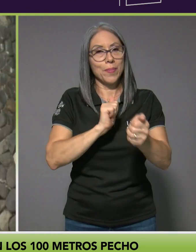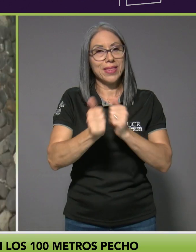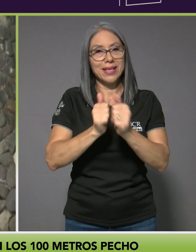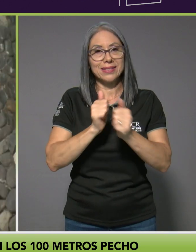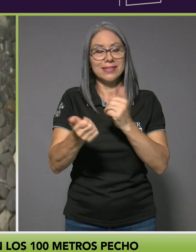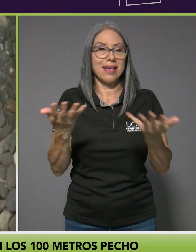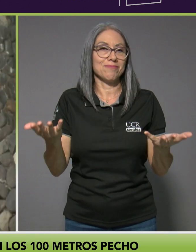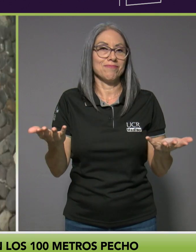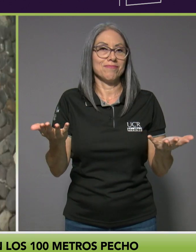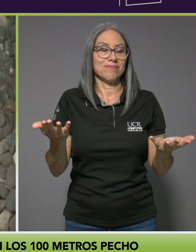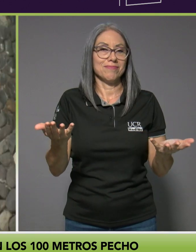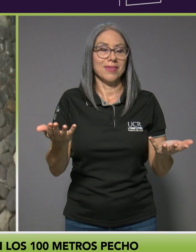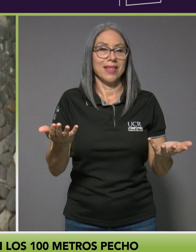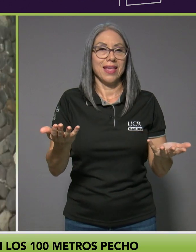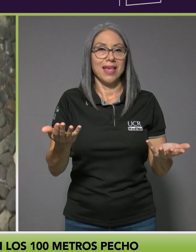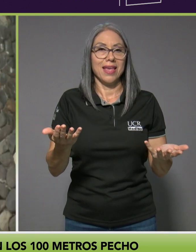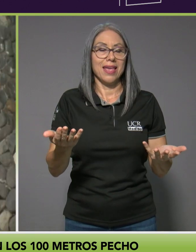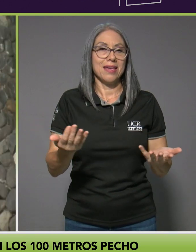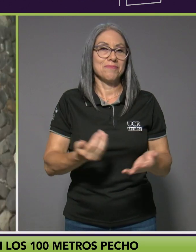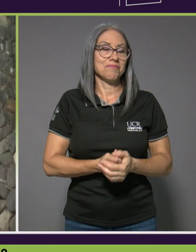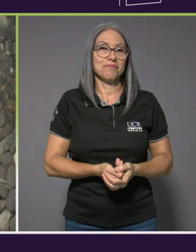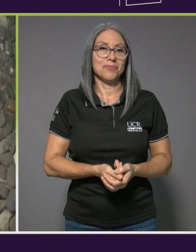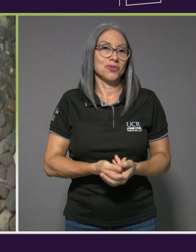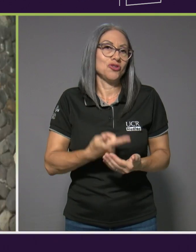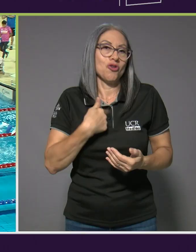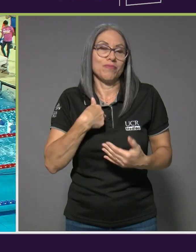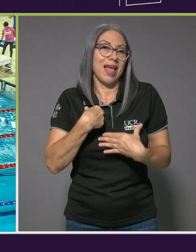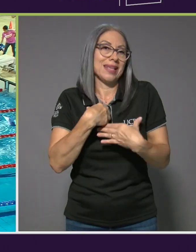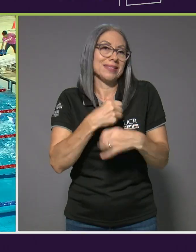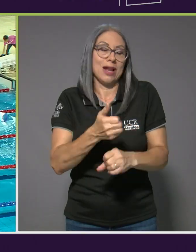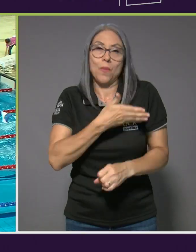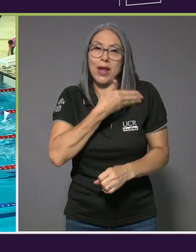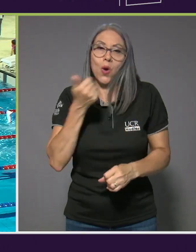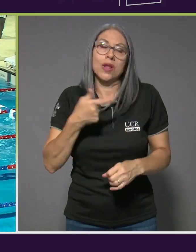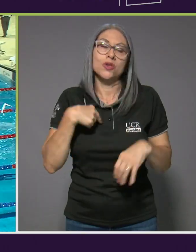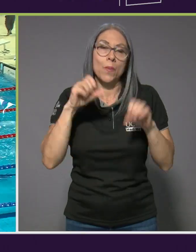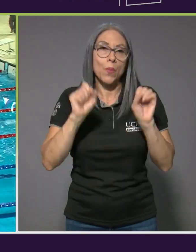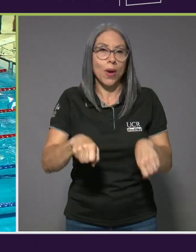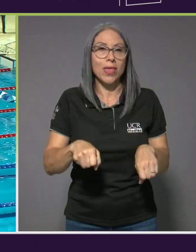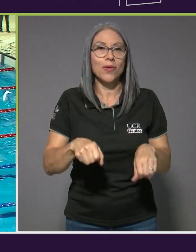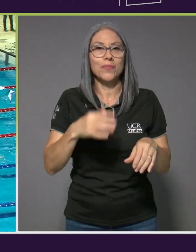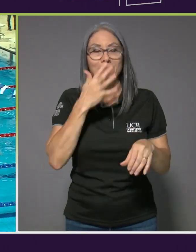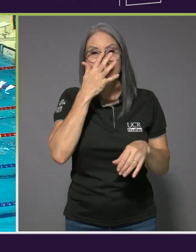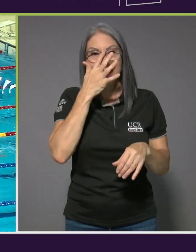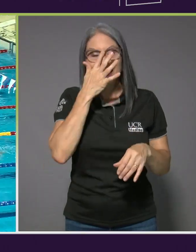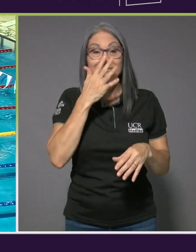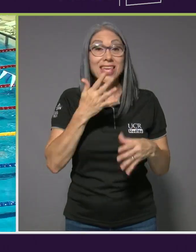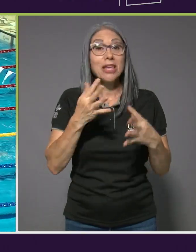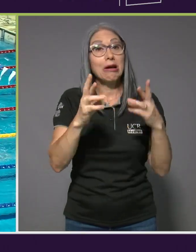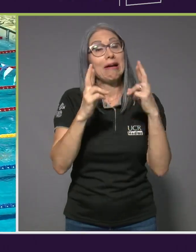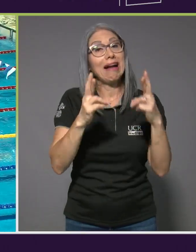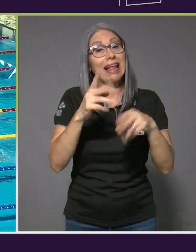dar mi mejor que puedo hacer, verdad, y bajar todos los tiempos que pueda.